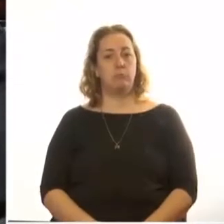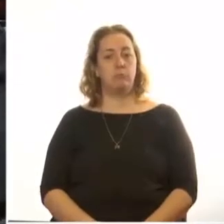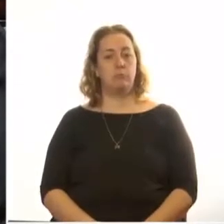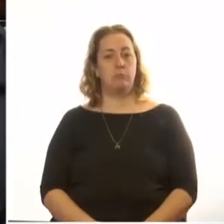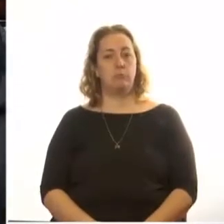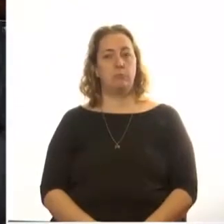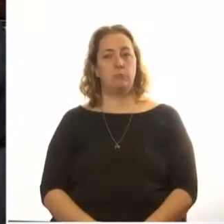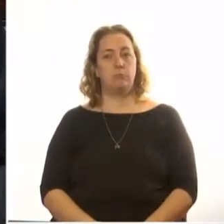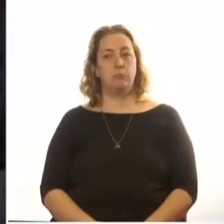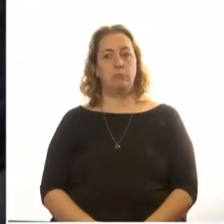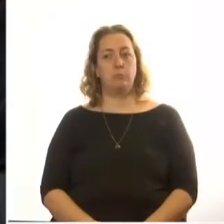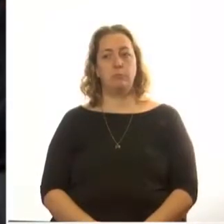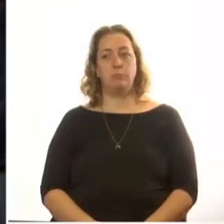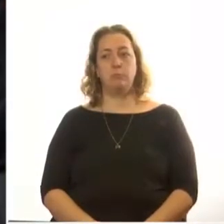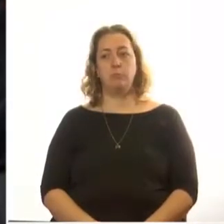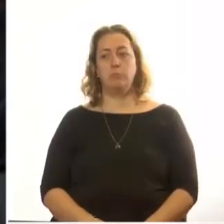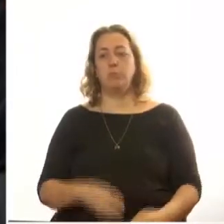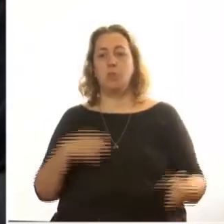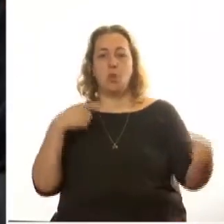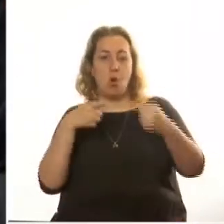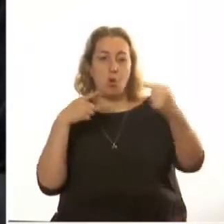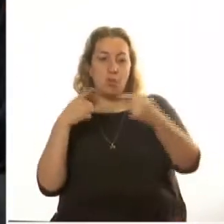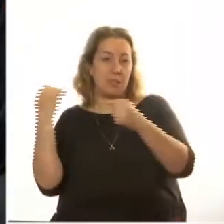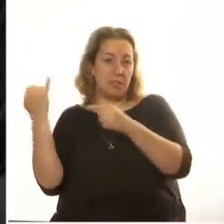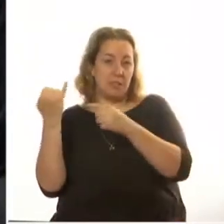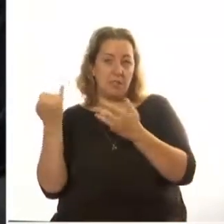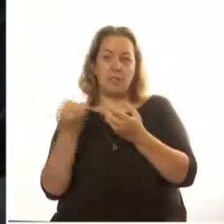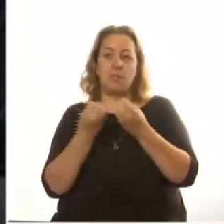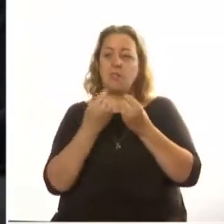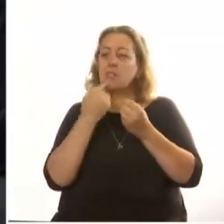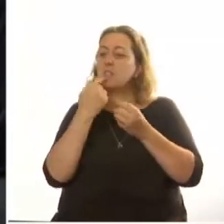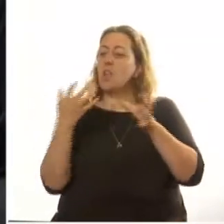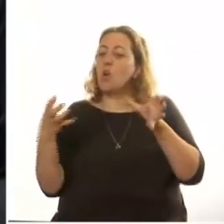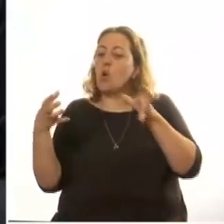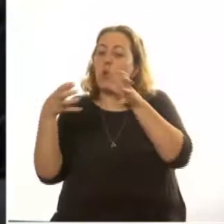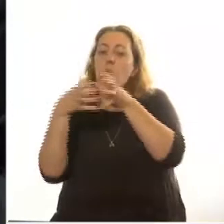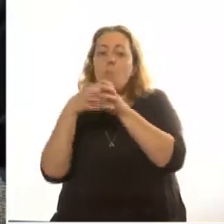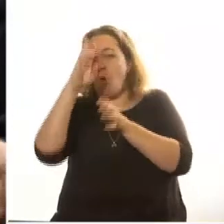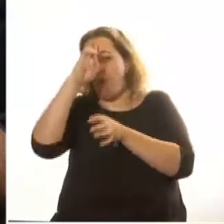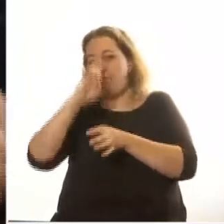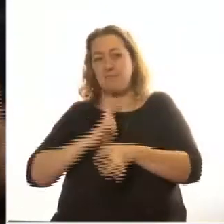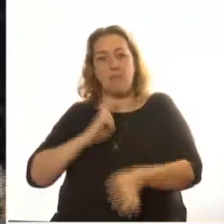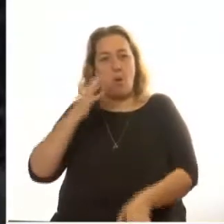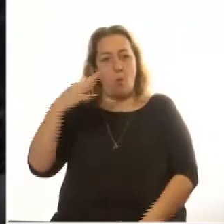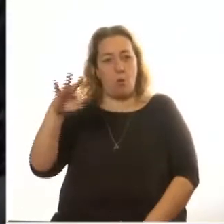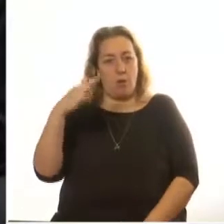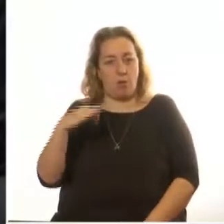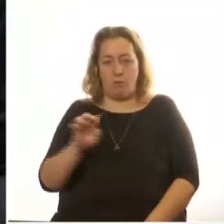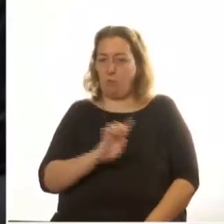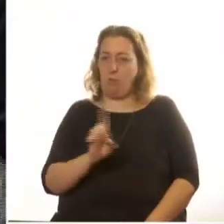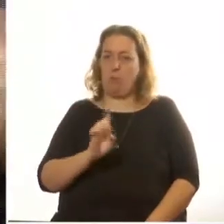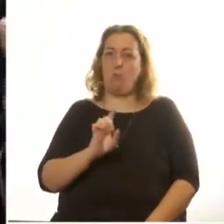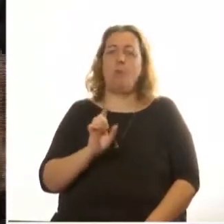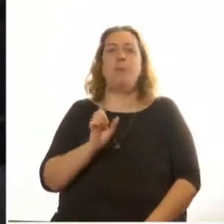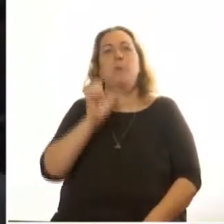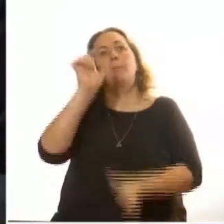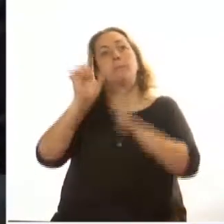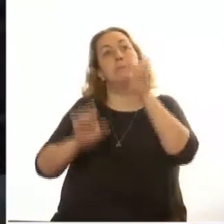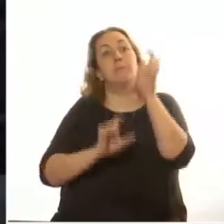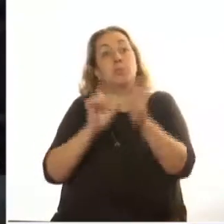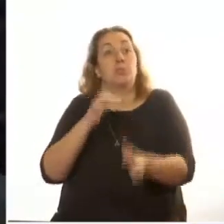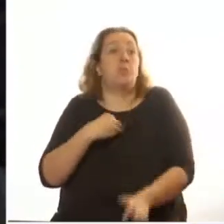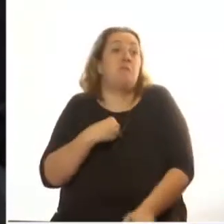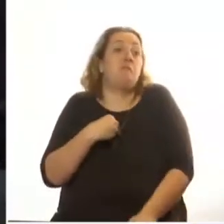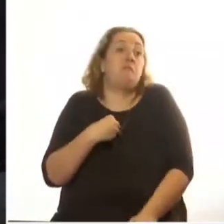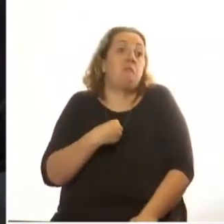el término antisemitismo señala a los judíos como miembro de un grupo racial único y no como personas que denotan una fe